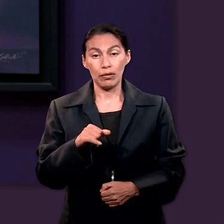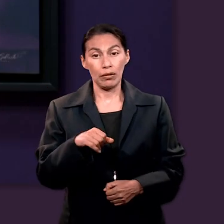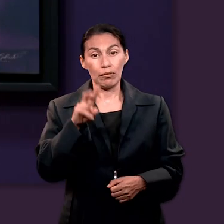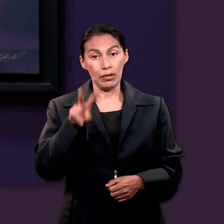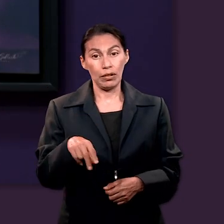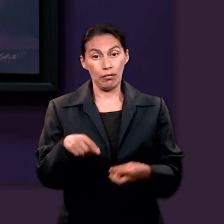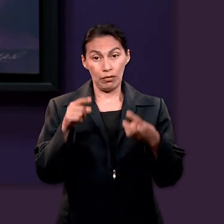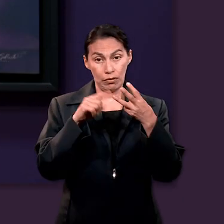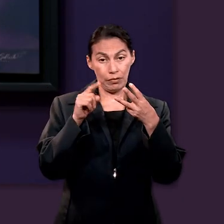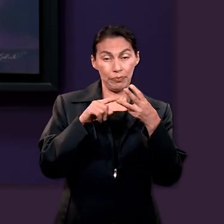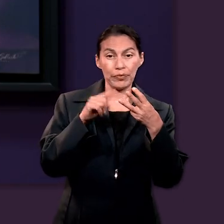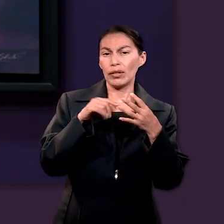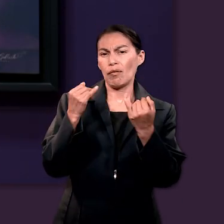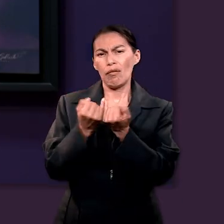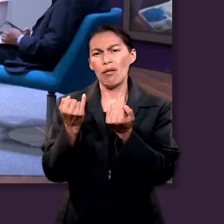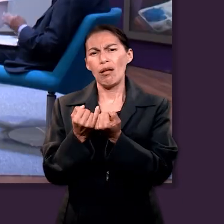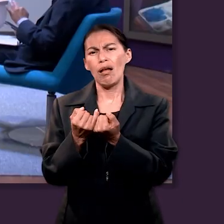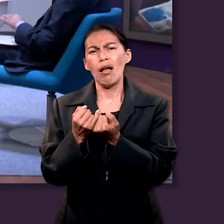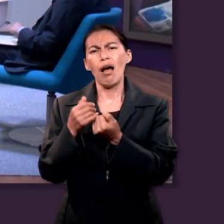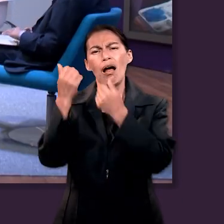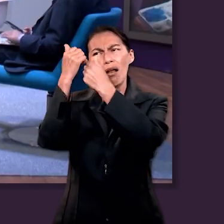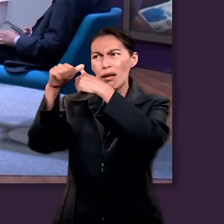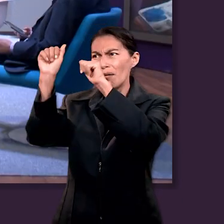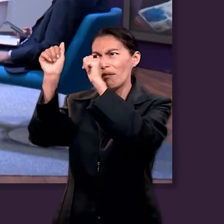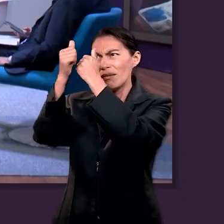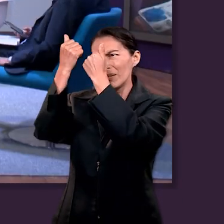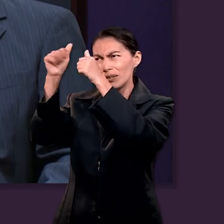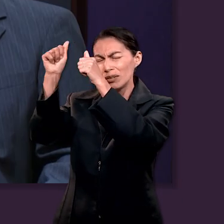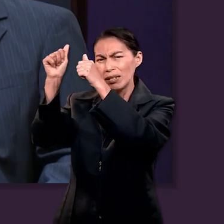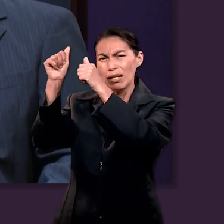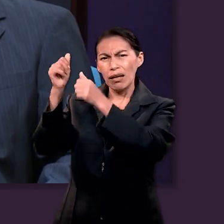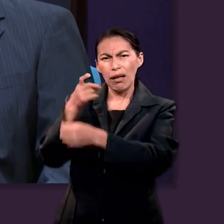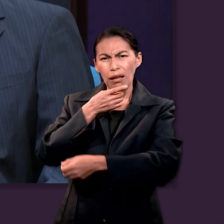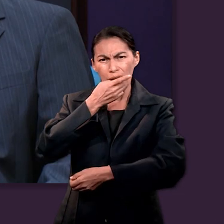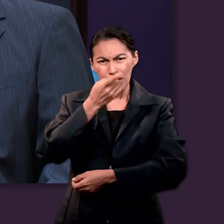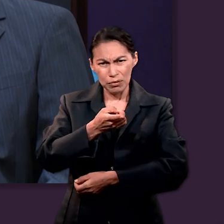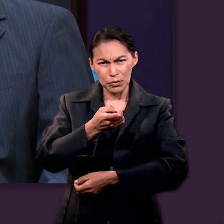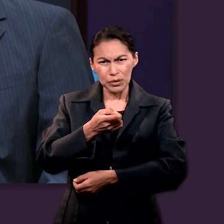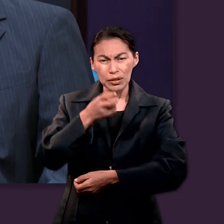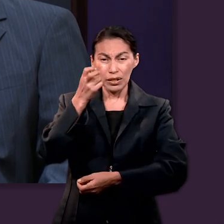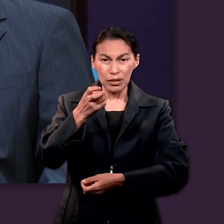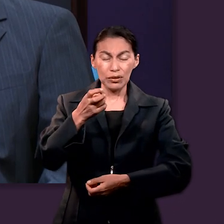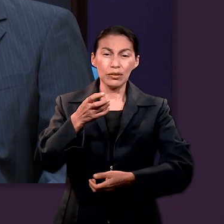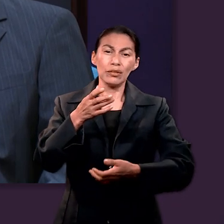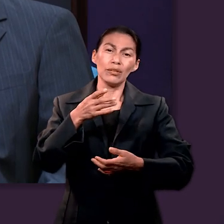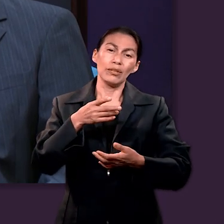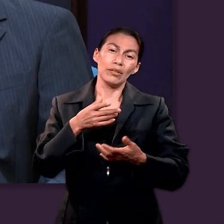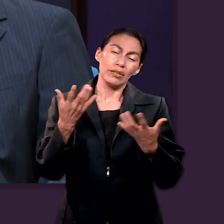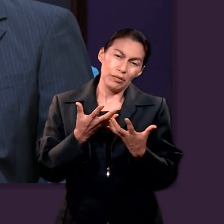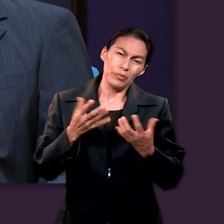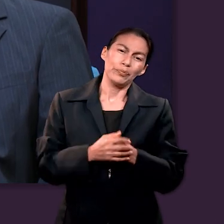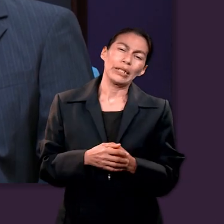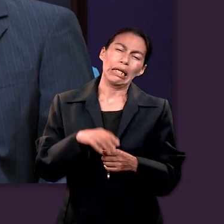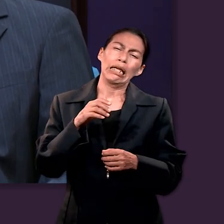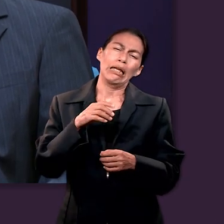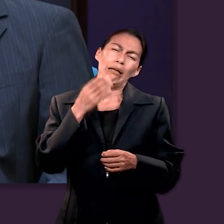qué? Hasta aquí nos ha ayudado Jehová. Ok. Sí, y la tercera es practicamos la alabanza cuando hablamos de ella.